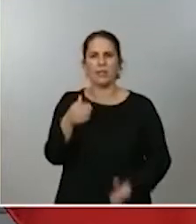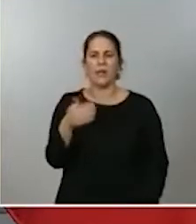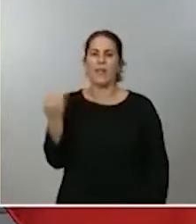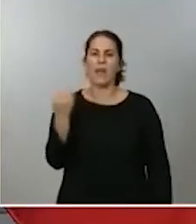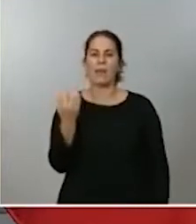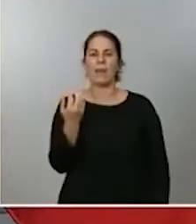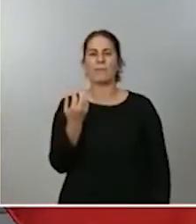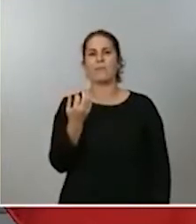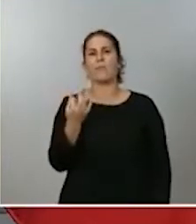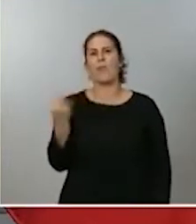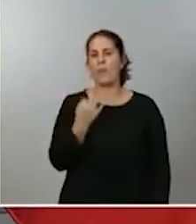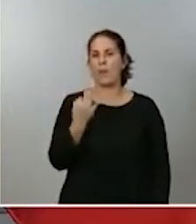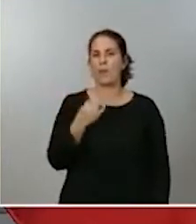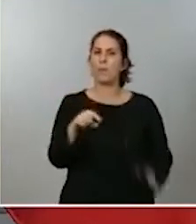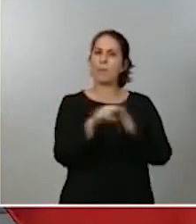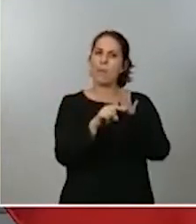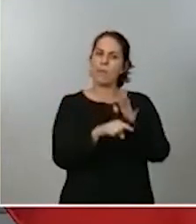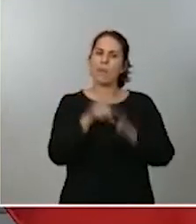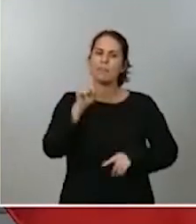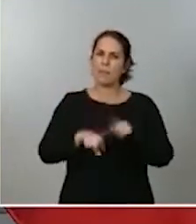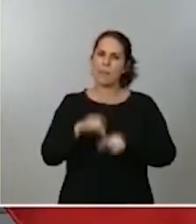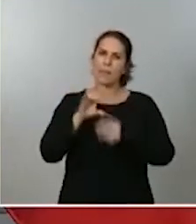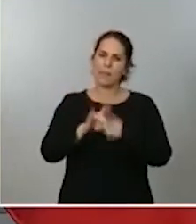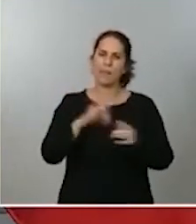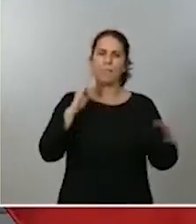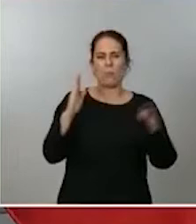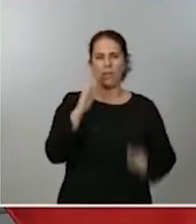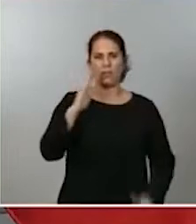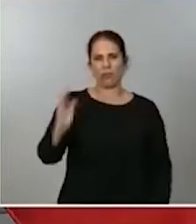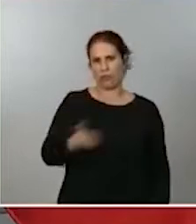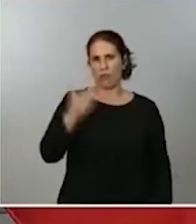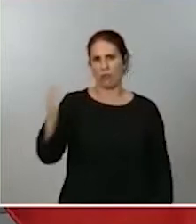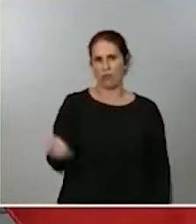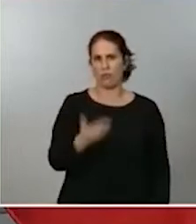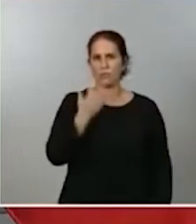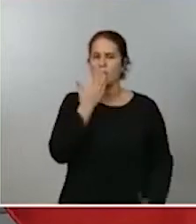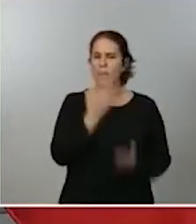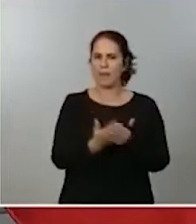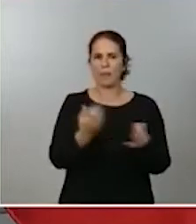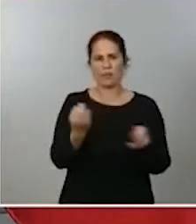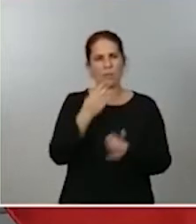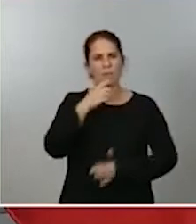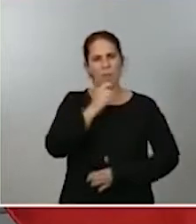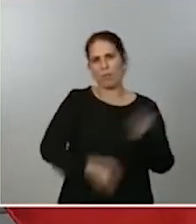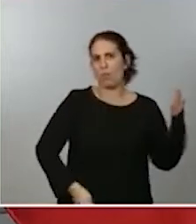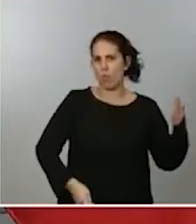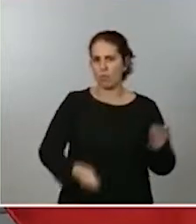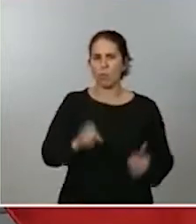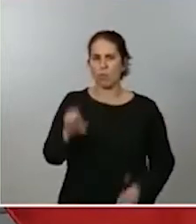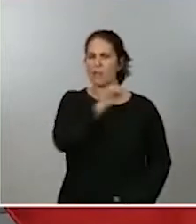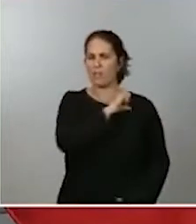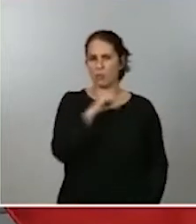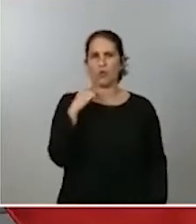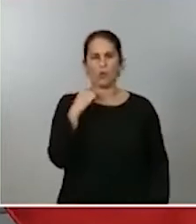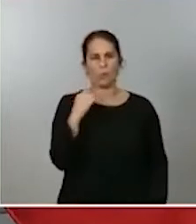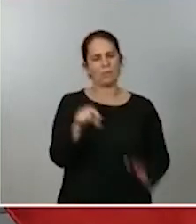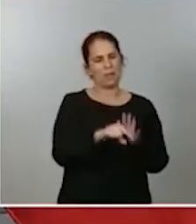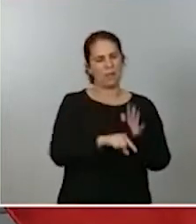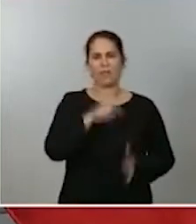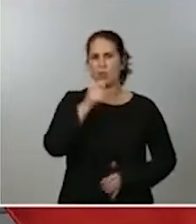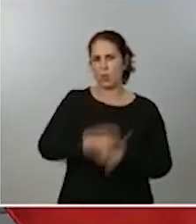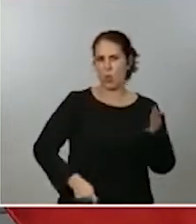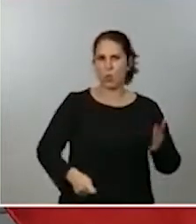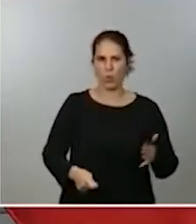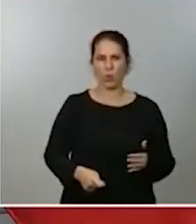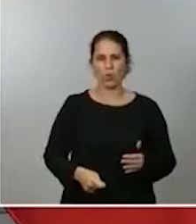las medidas que correspondan. A cada momento pedimos contundencia por parte de comunidades autónomas para evitar el que se puedan